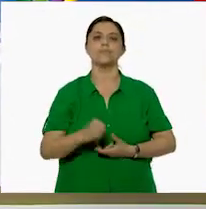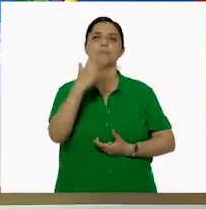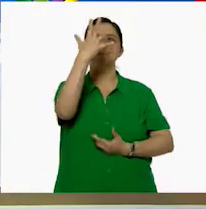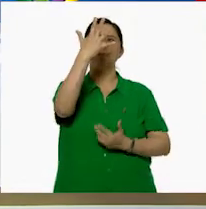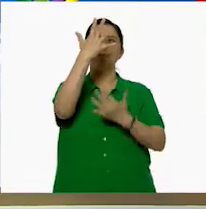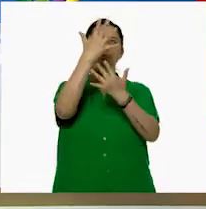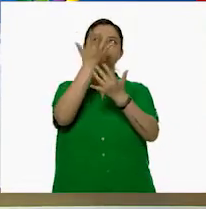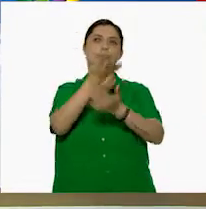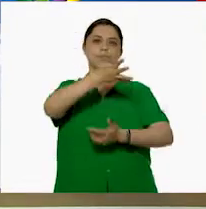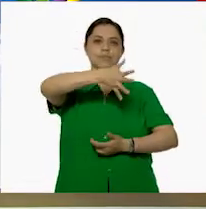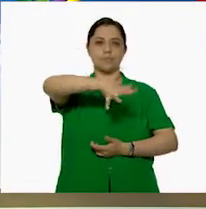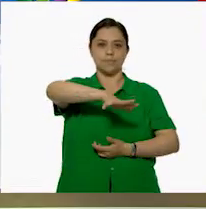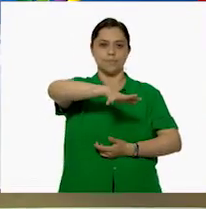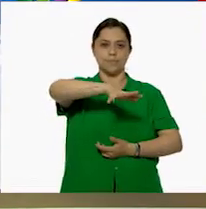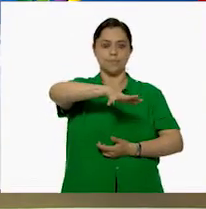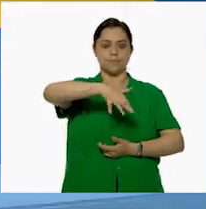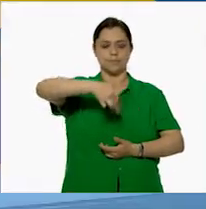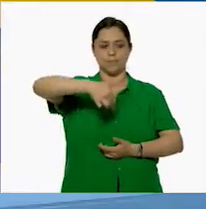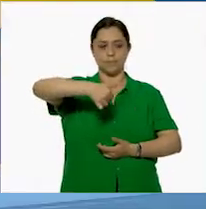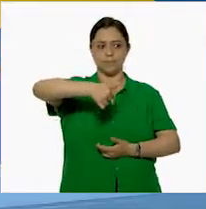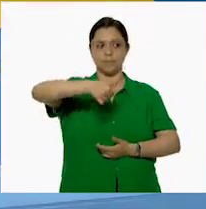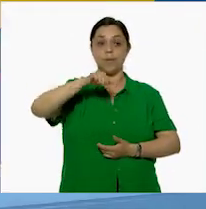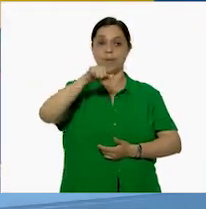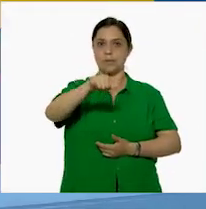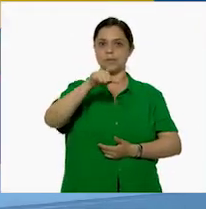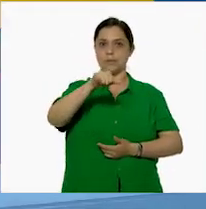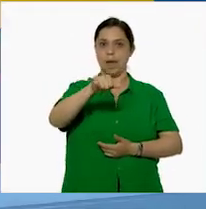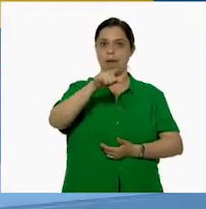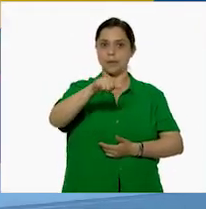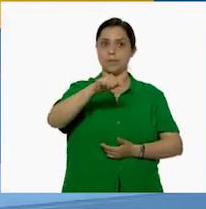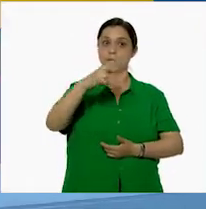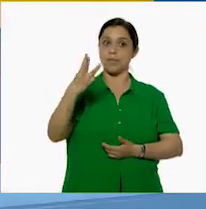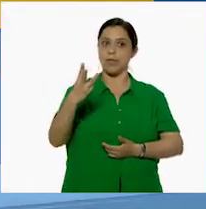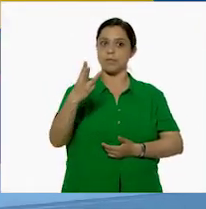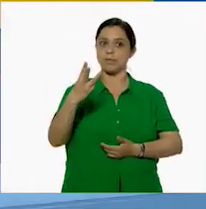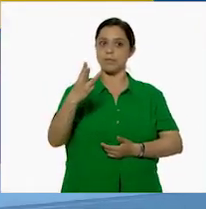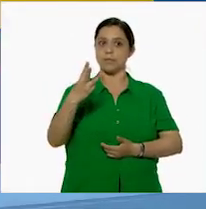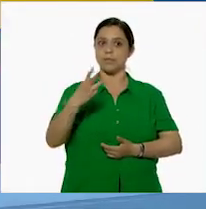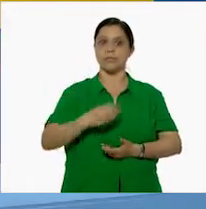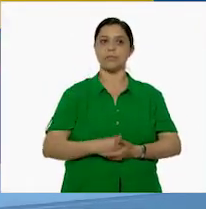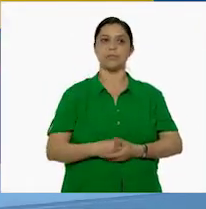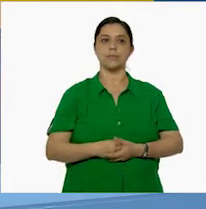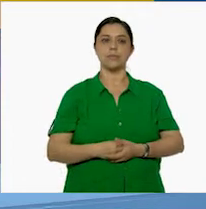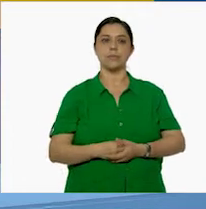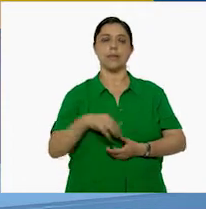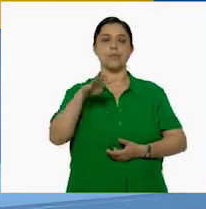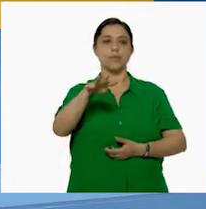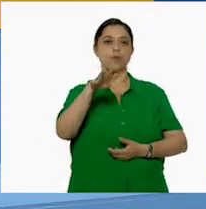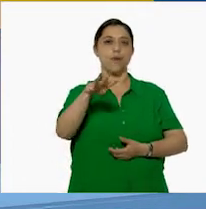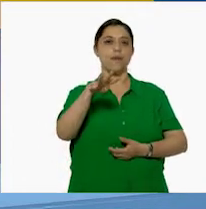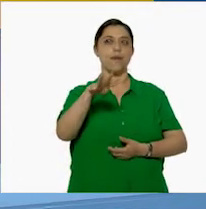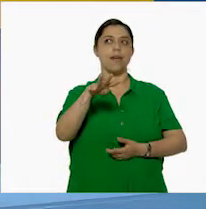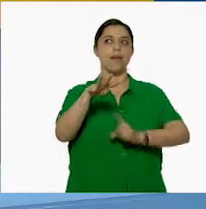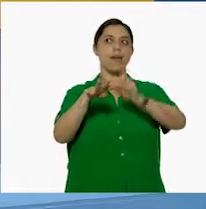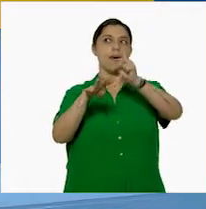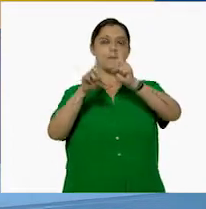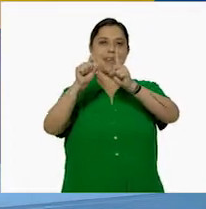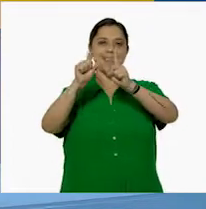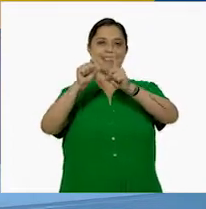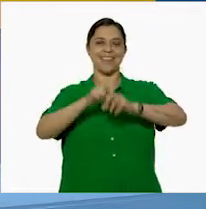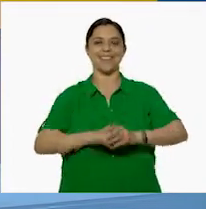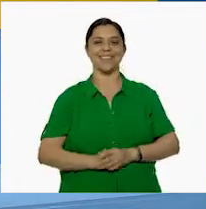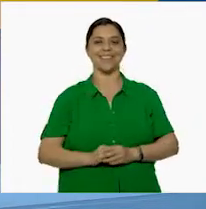y 5, 10. 10. ¿Y 6? 16. ¿Y 3? 19. ¿Y 1? 20. 20.